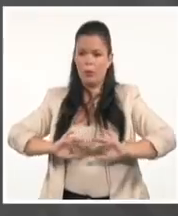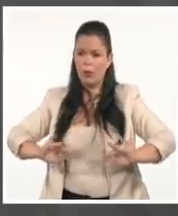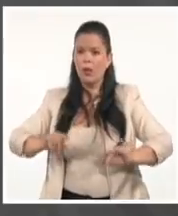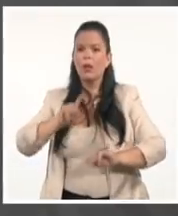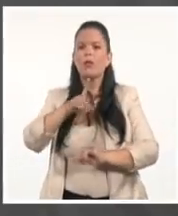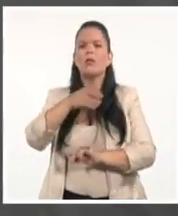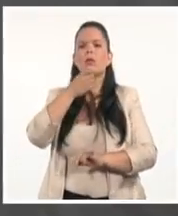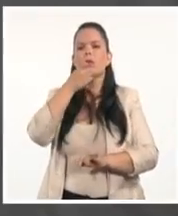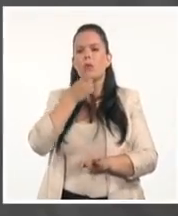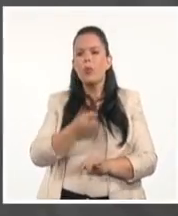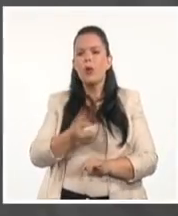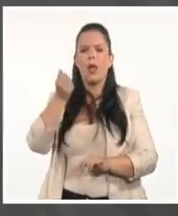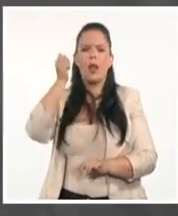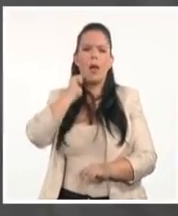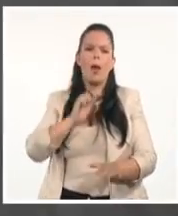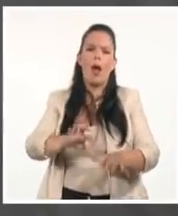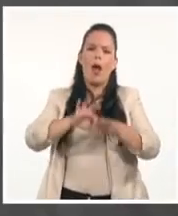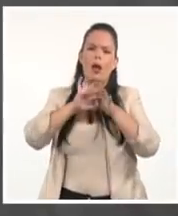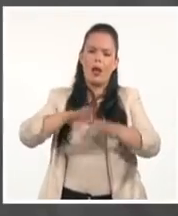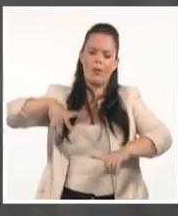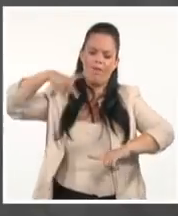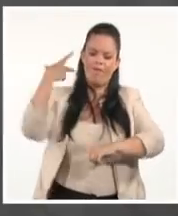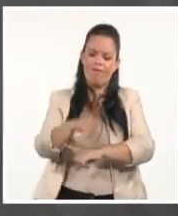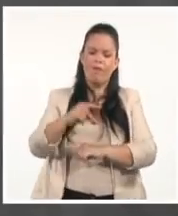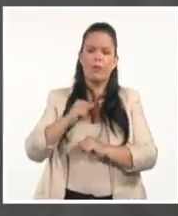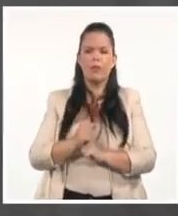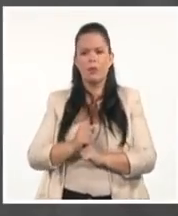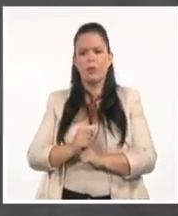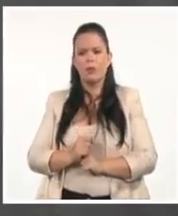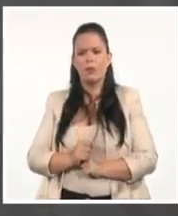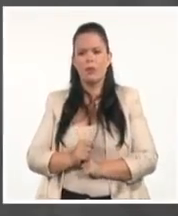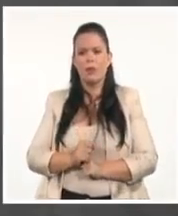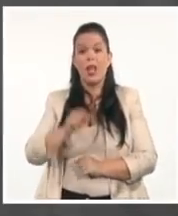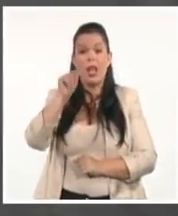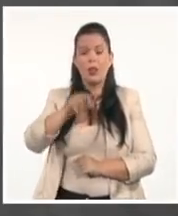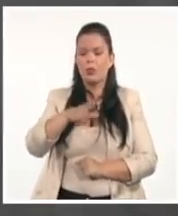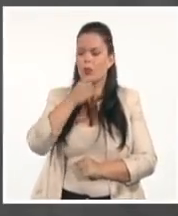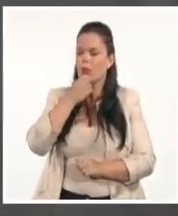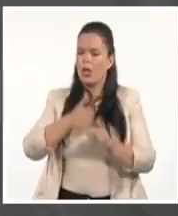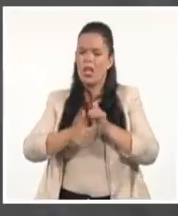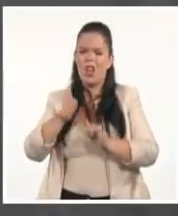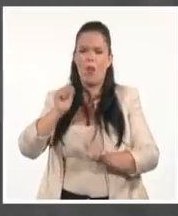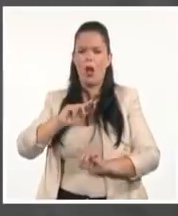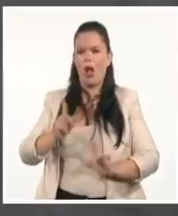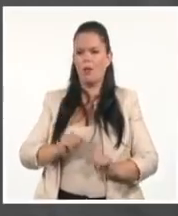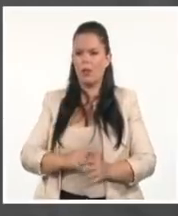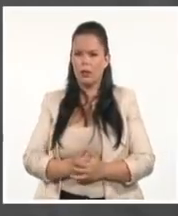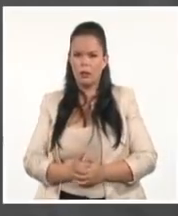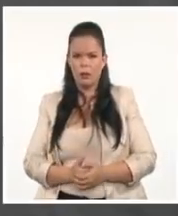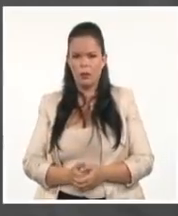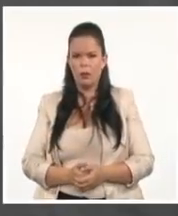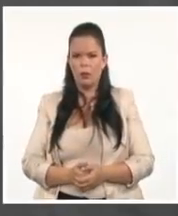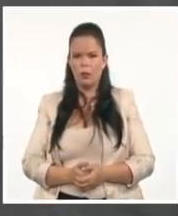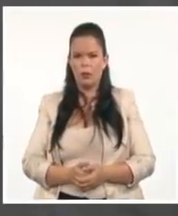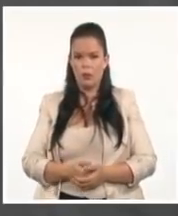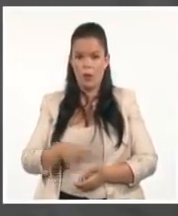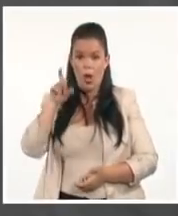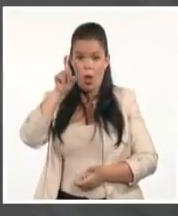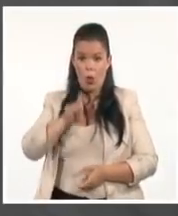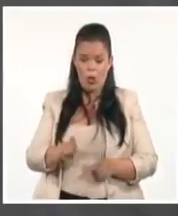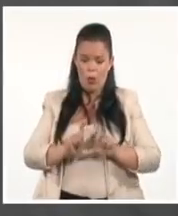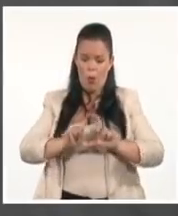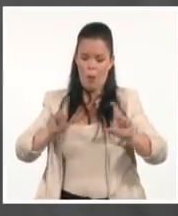El sistema socialista que refrenda esta Constitución es irrevocable. Y me detengo en el último párrafo. Y vamos a pensar